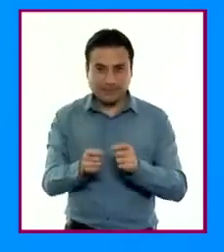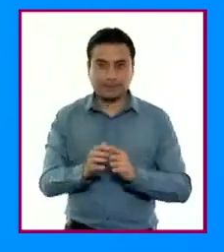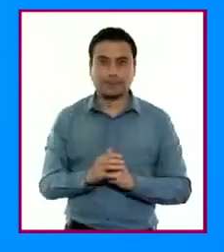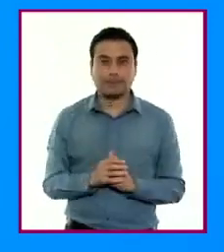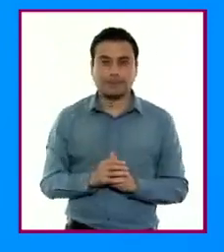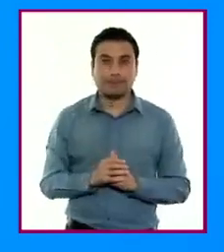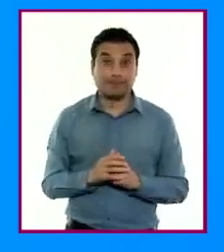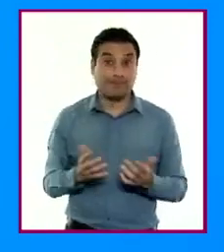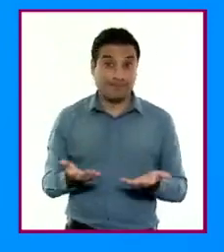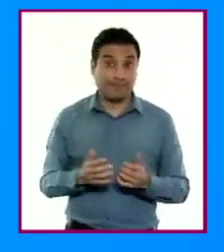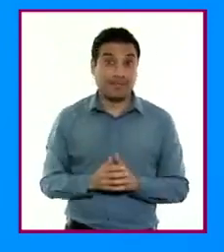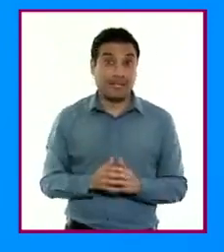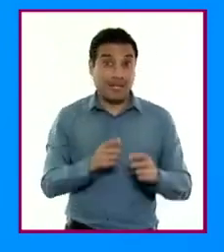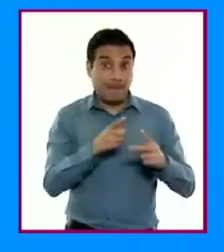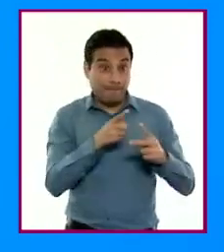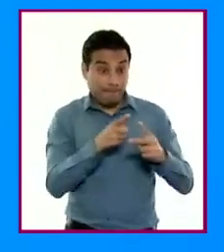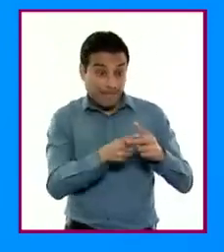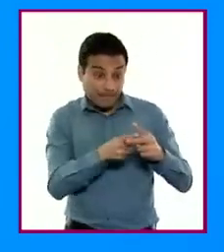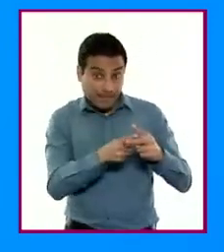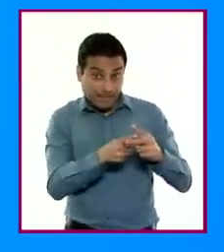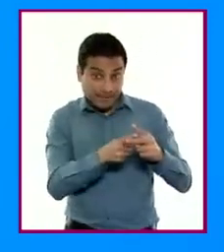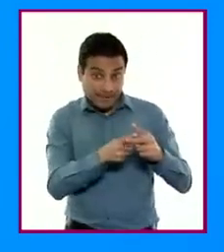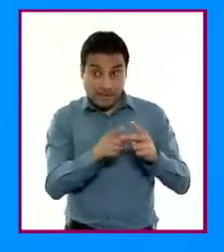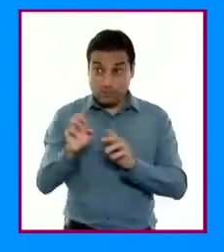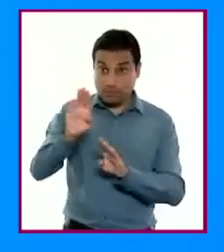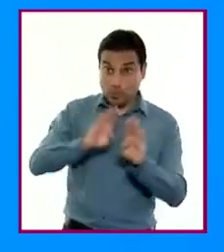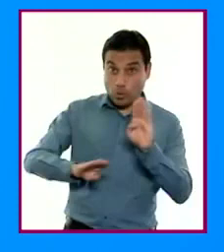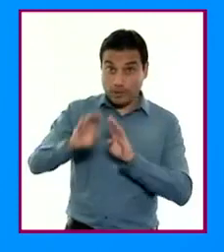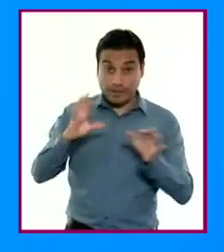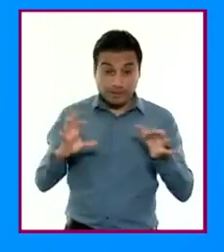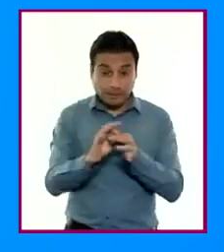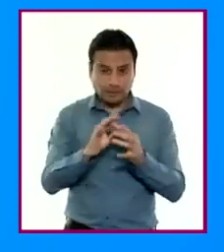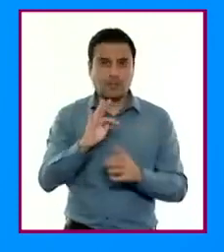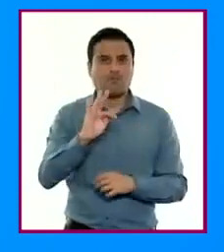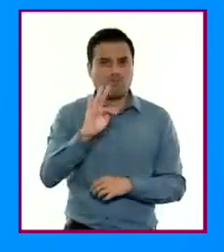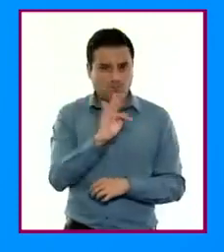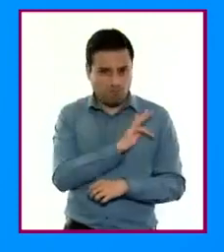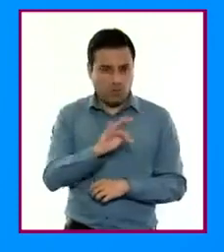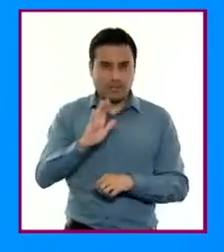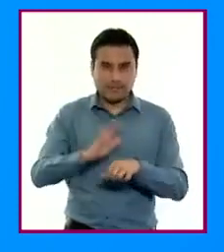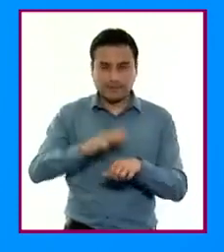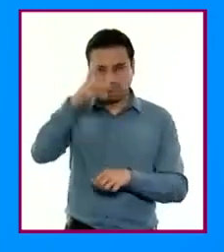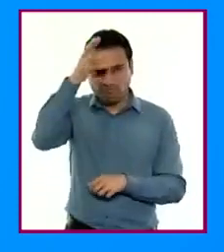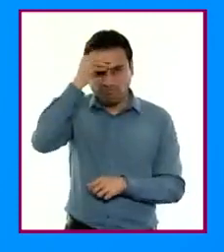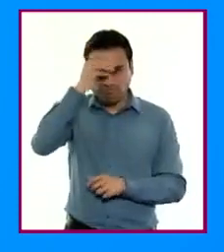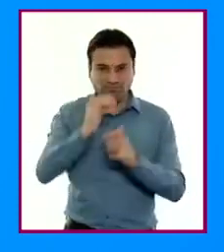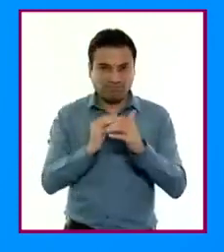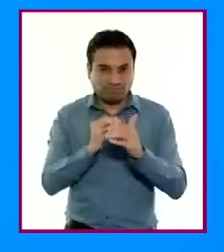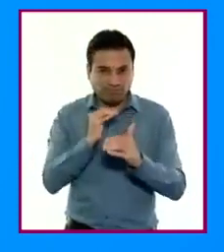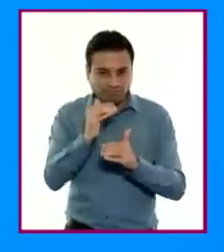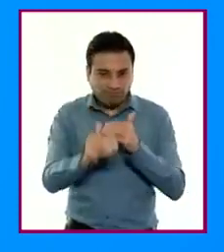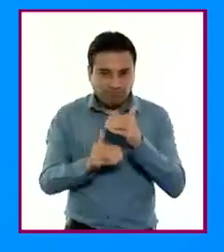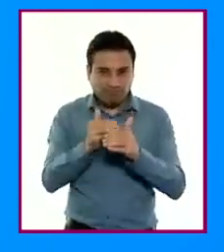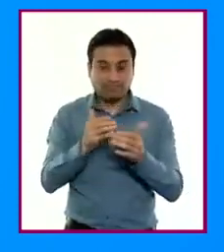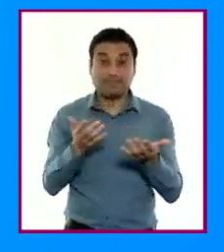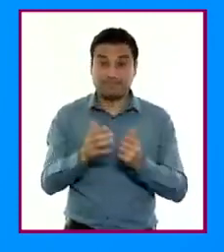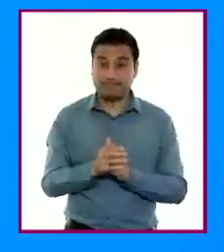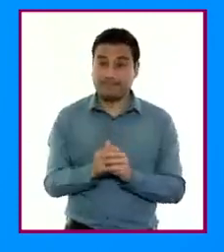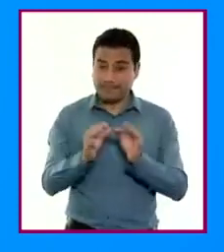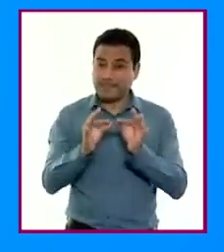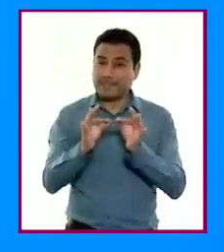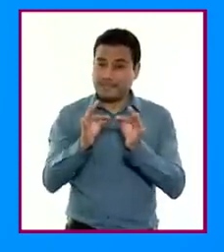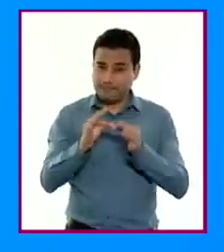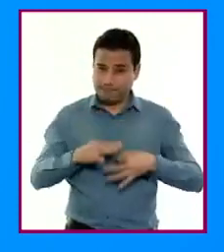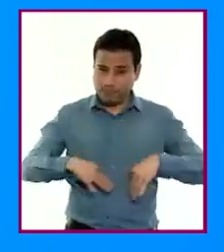espera que la aplicación de herramientas y lenguajes matemáticos en biología se profundice y potencialice en los próximos años,